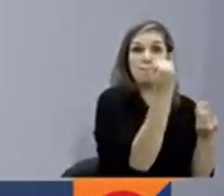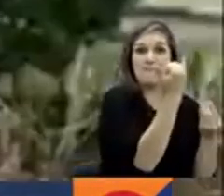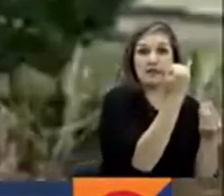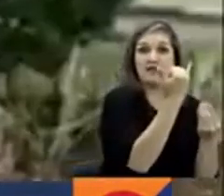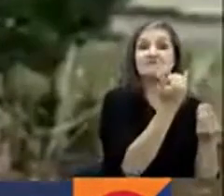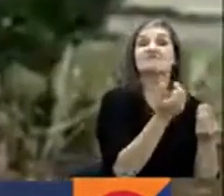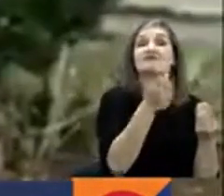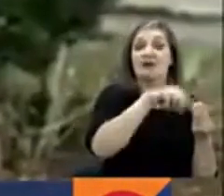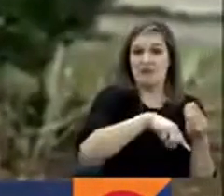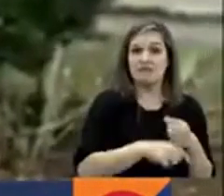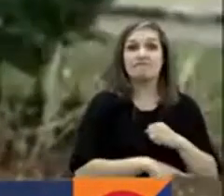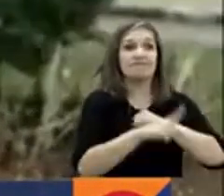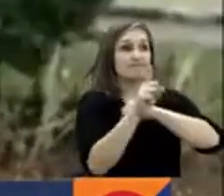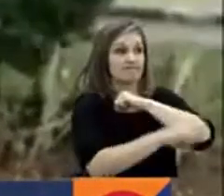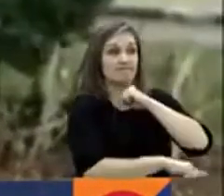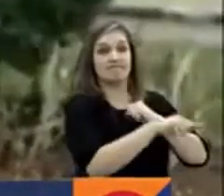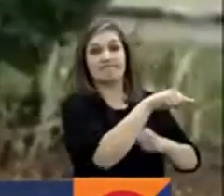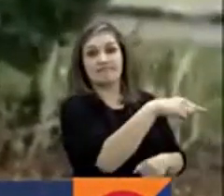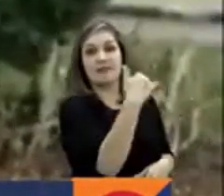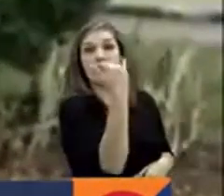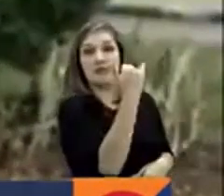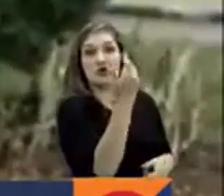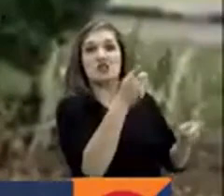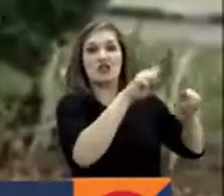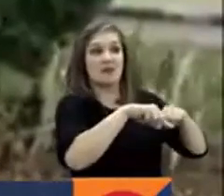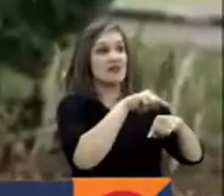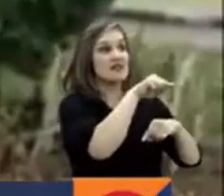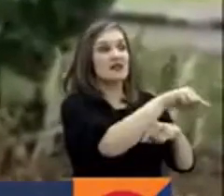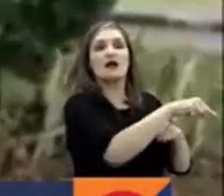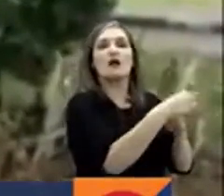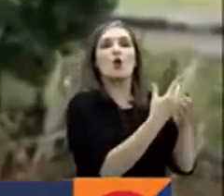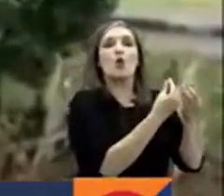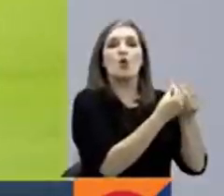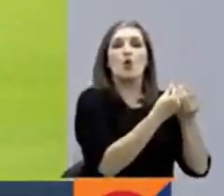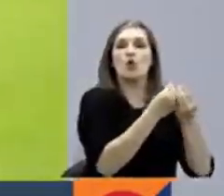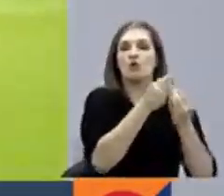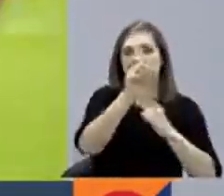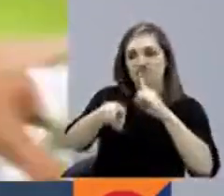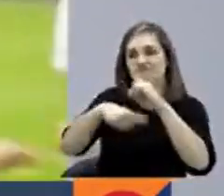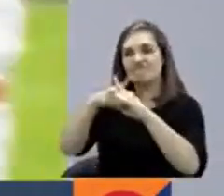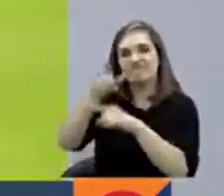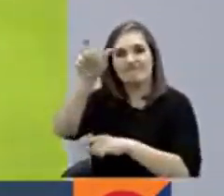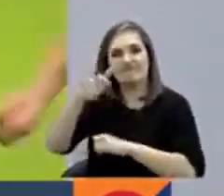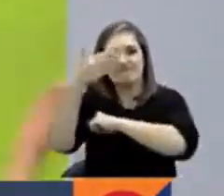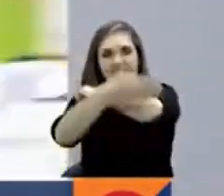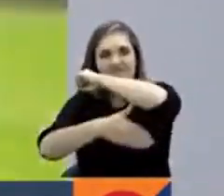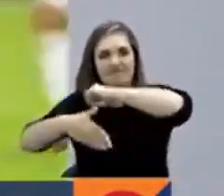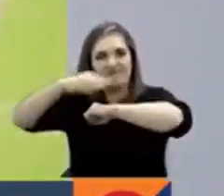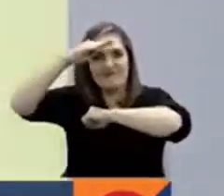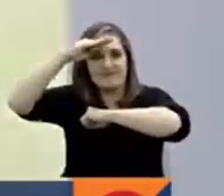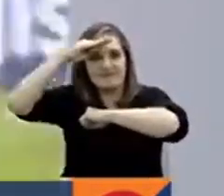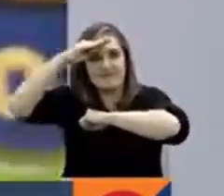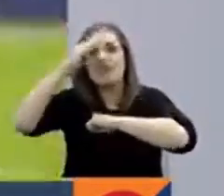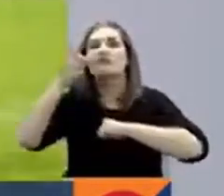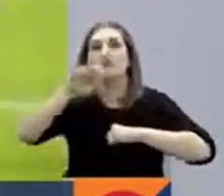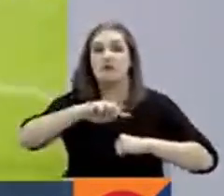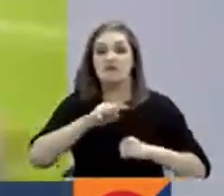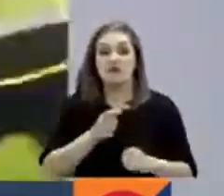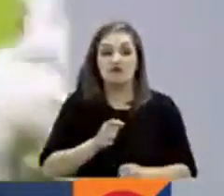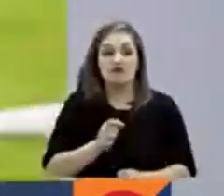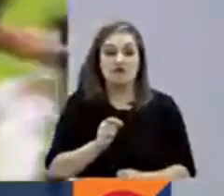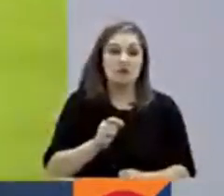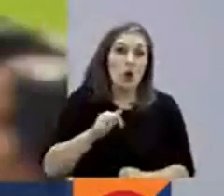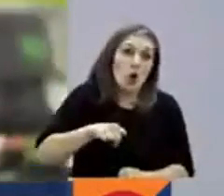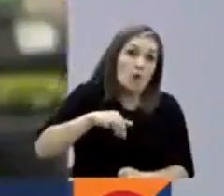también hubo. Sanciona a la barra de Millonarios por haber agredido a un miembro del ESMAD. Entre este martes y miércoles se esperan las decisiones de la